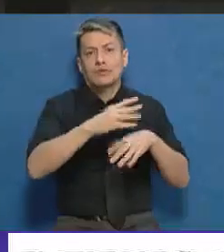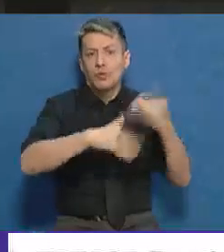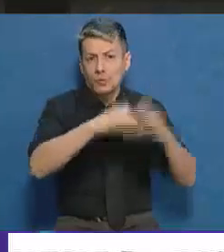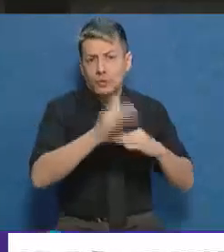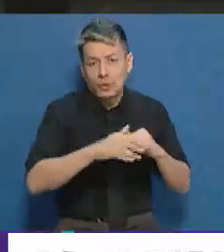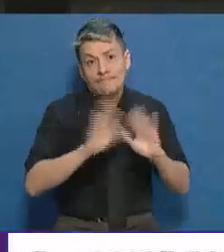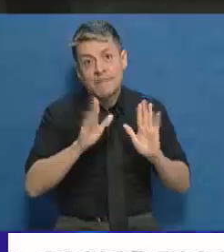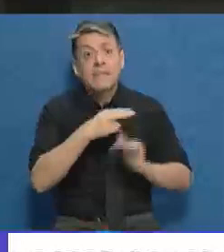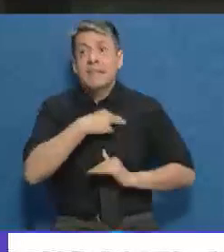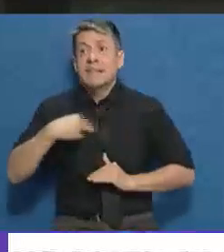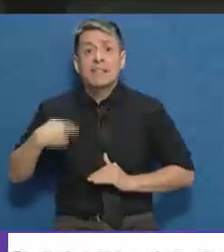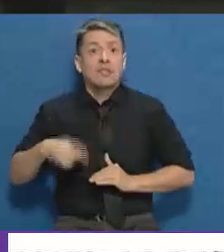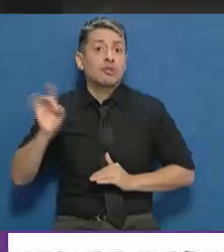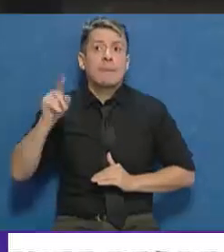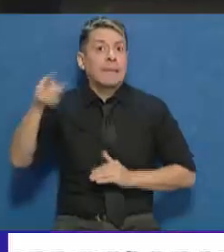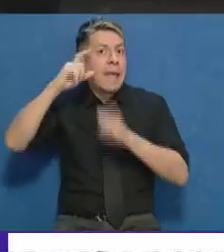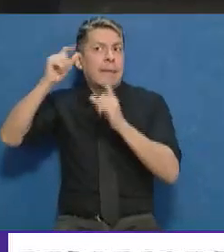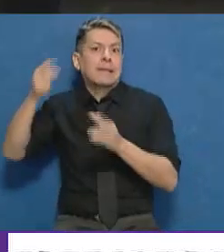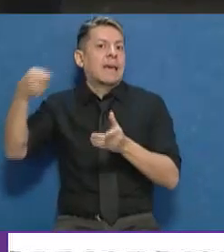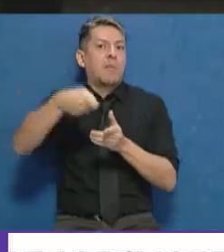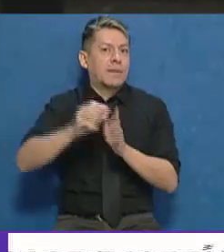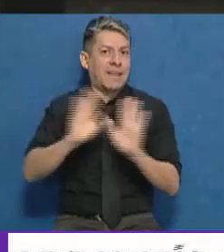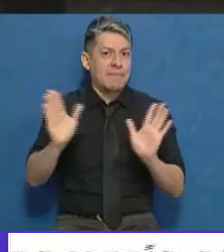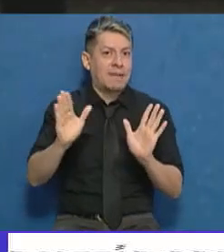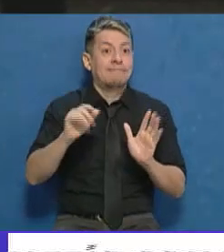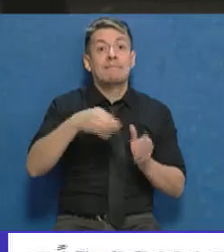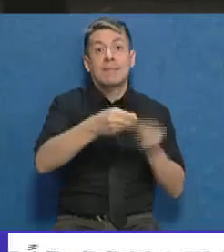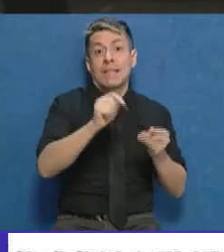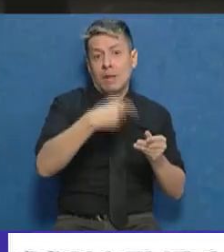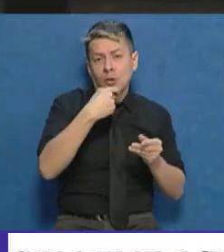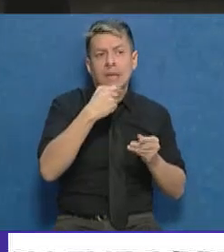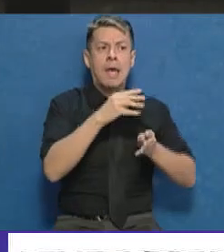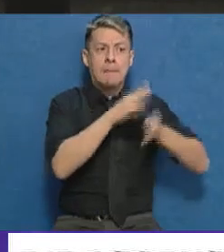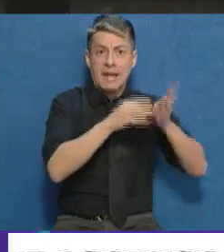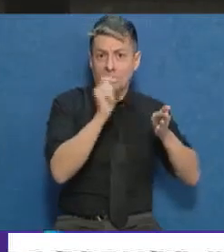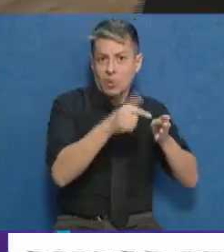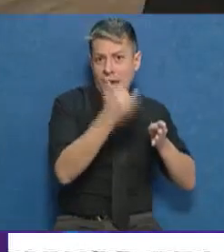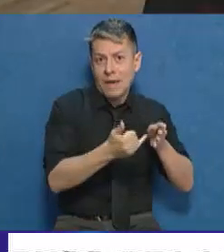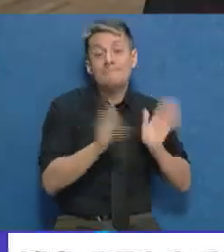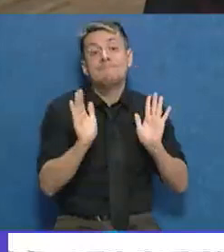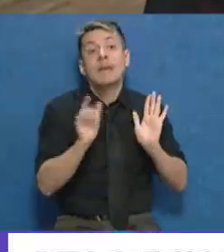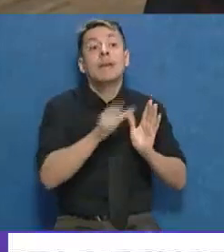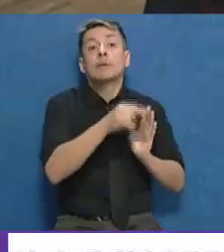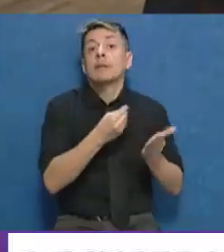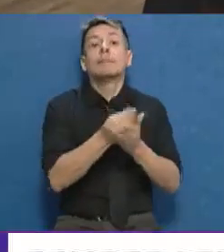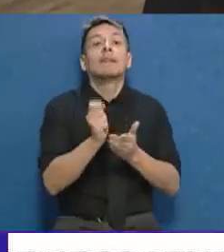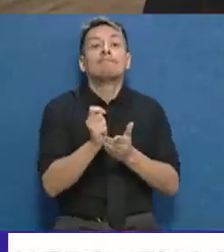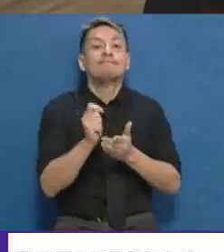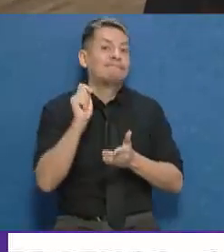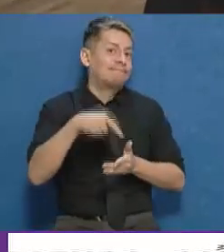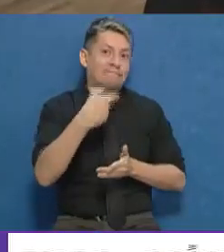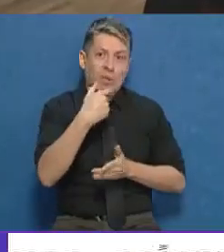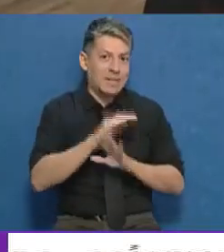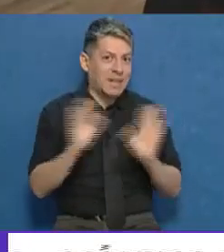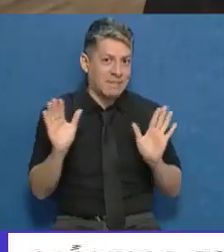Pero por ahí los chinos aportan solo su expertise y los locales son los que aportan maquinaria. Bueno, gente tiene que ser local, eso está claro. Sí, totalmente.